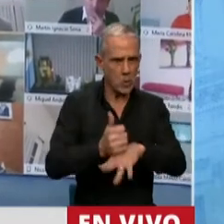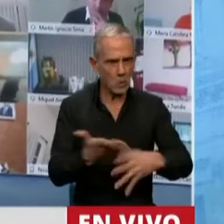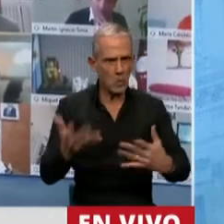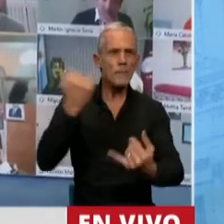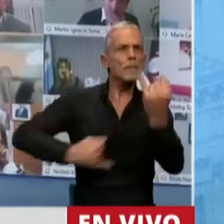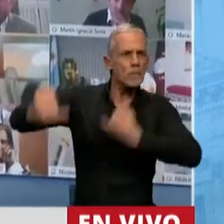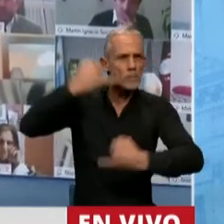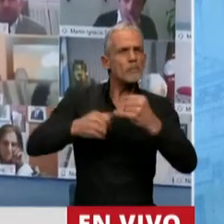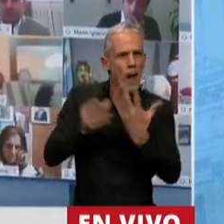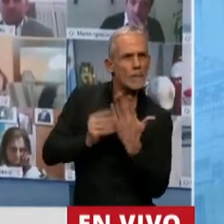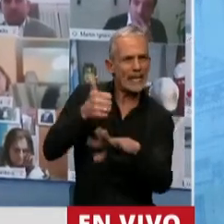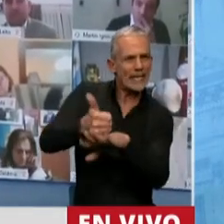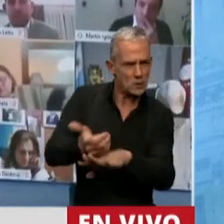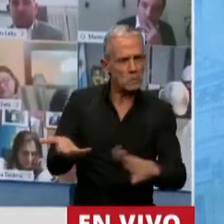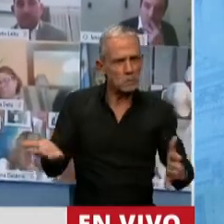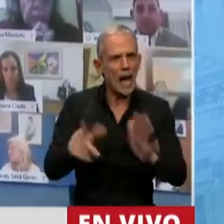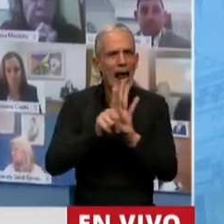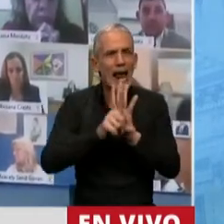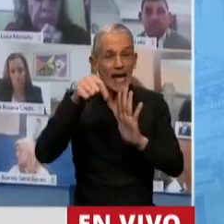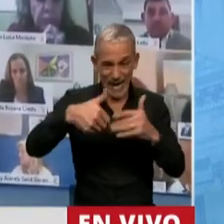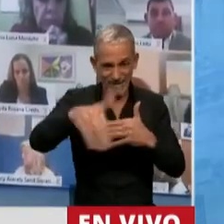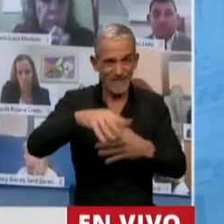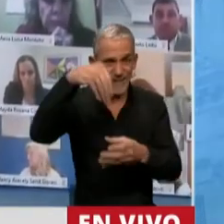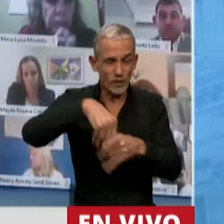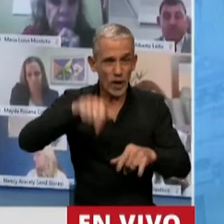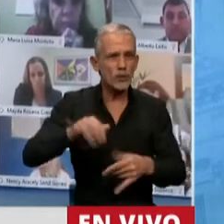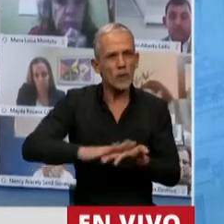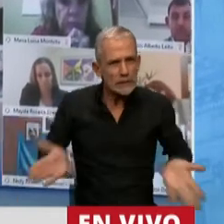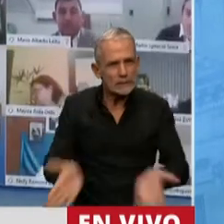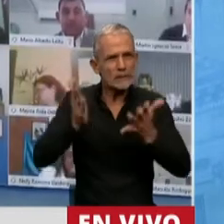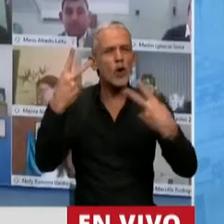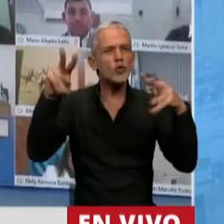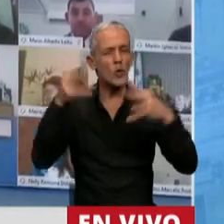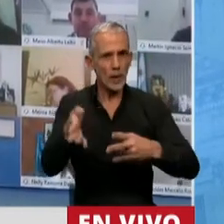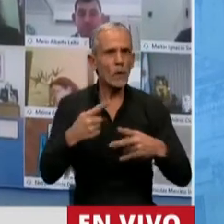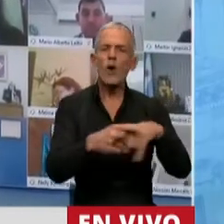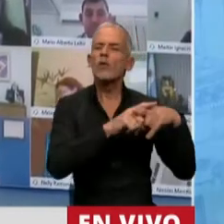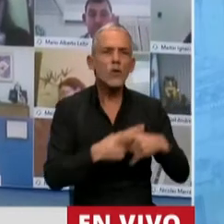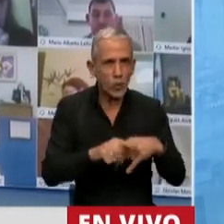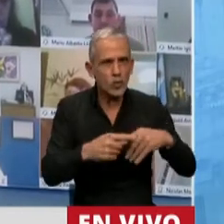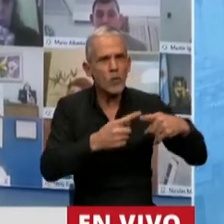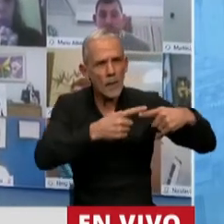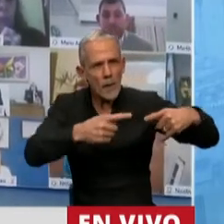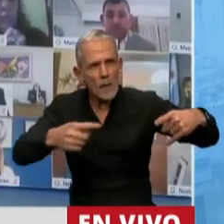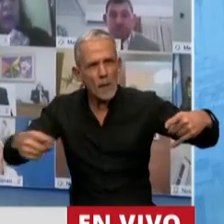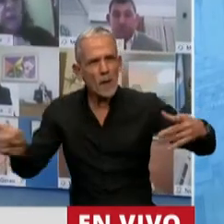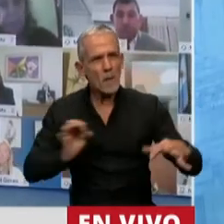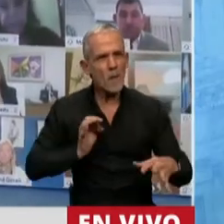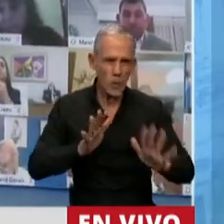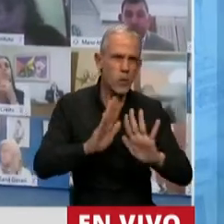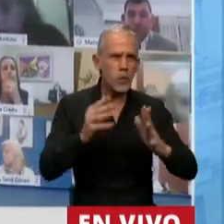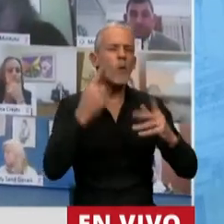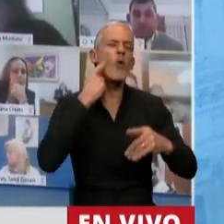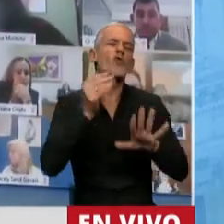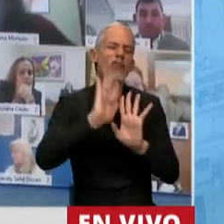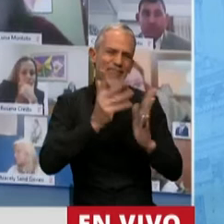explicaciones. La ley que estamos por votar hoy, de promoción del turismo, la discutimos y la trabajamos durante muchísimos